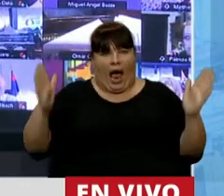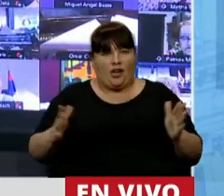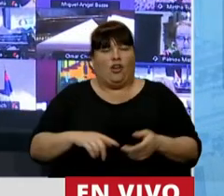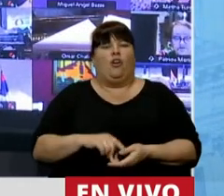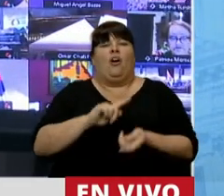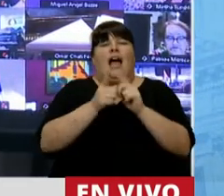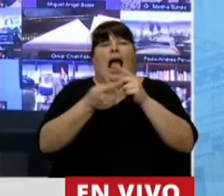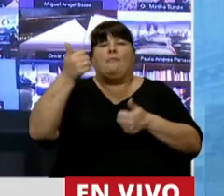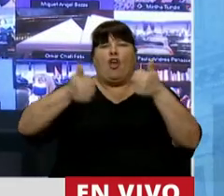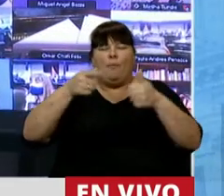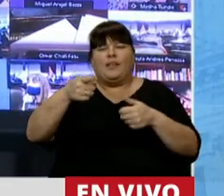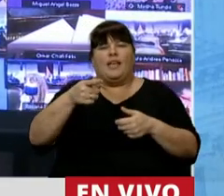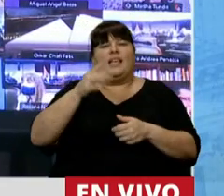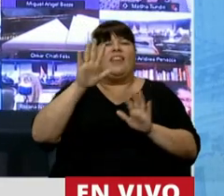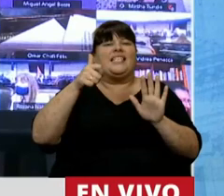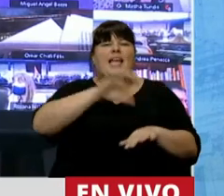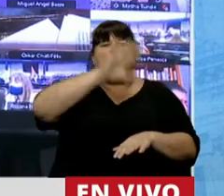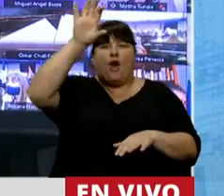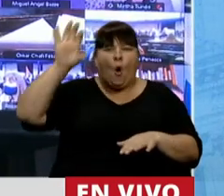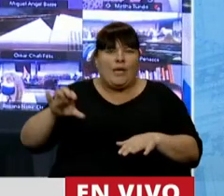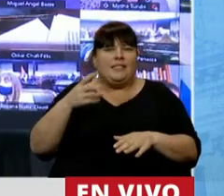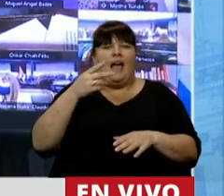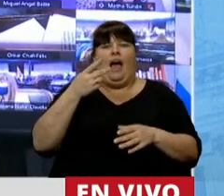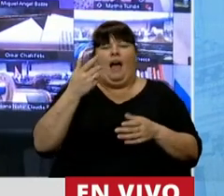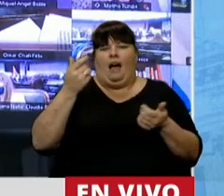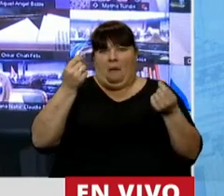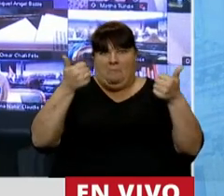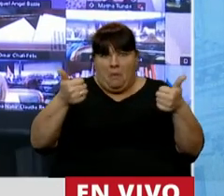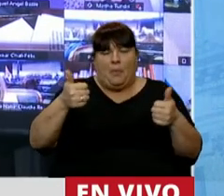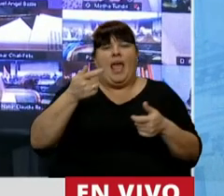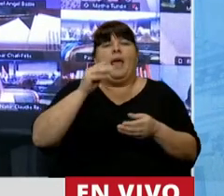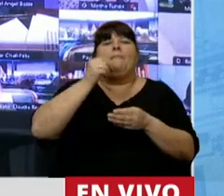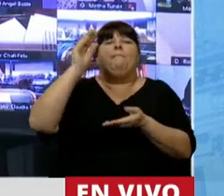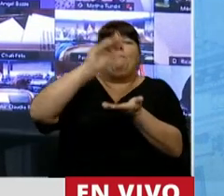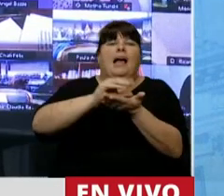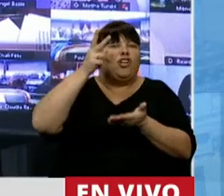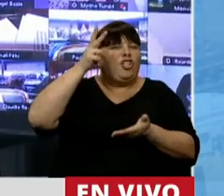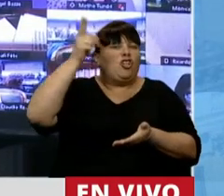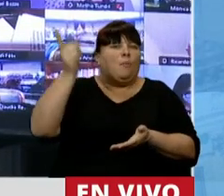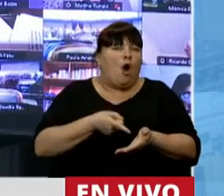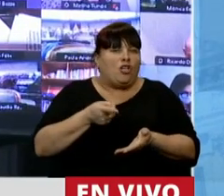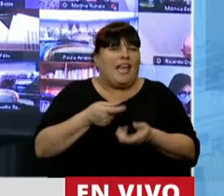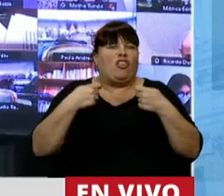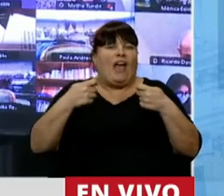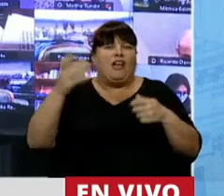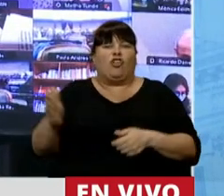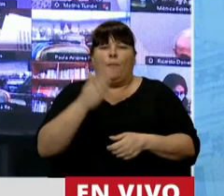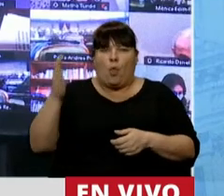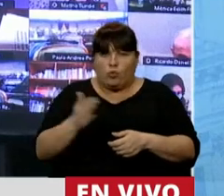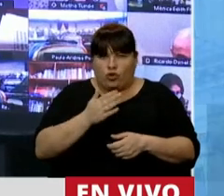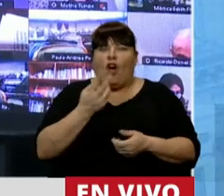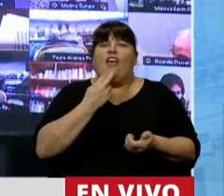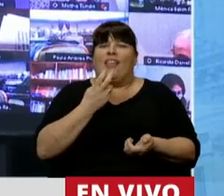Cambio competitivo, 16 provincias con las cuentas en verde. Tarifas que cubrían el 88% del costo de producción